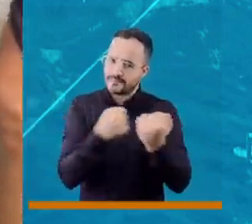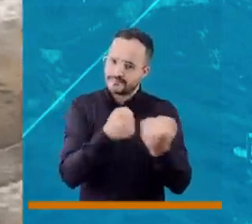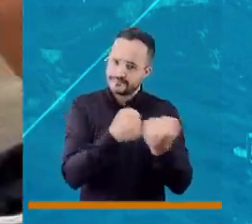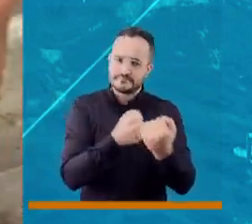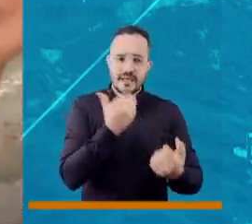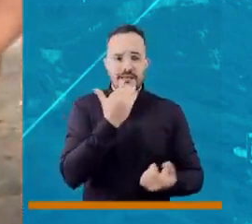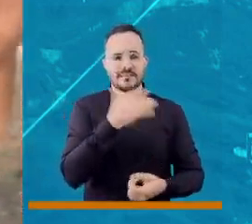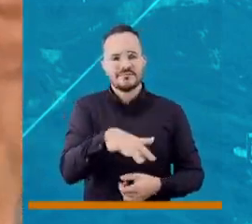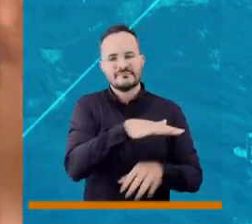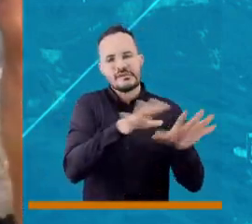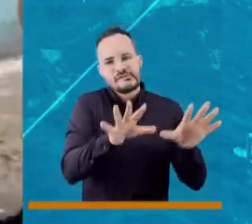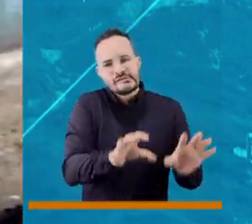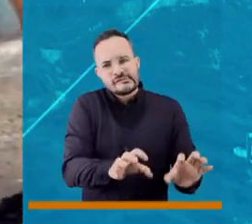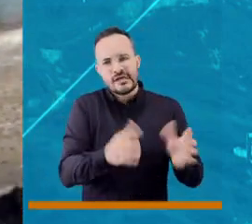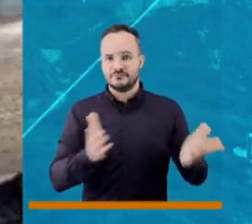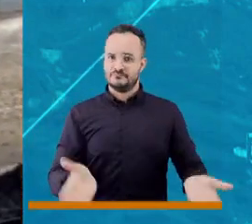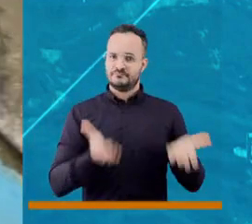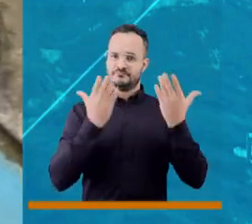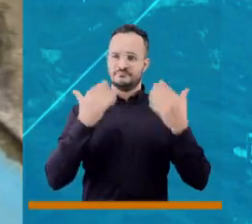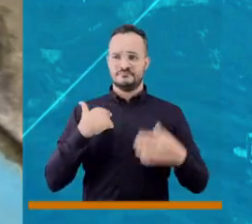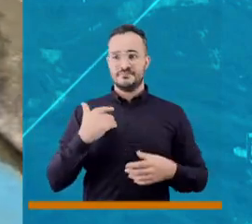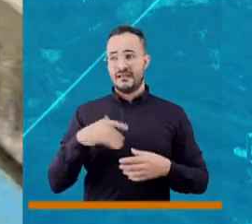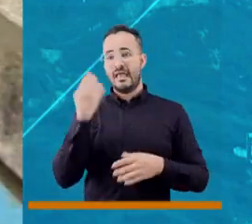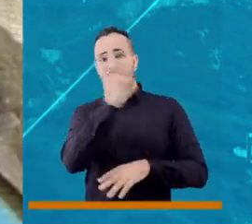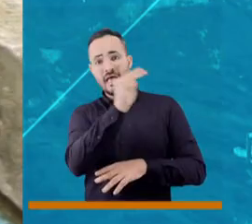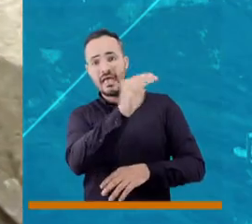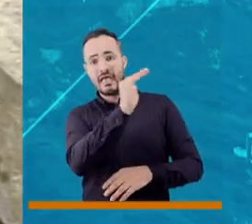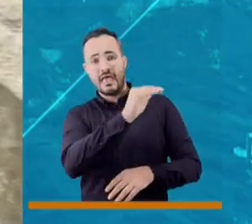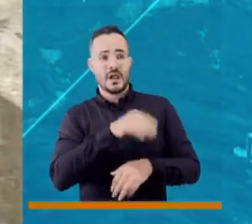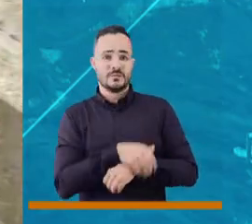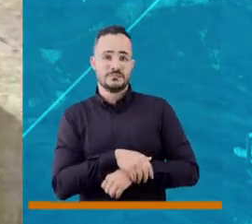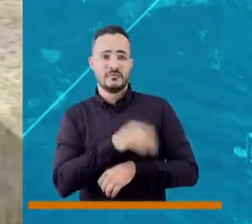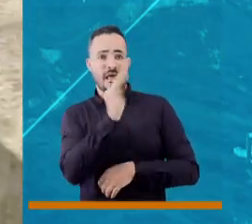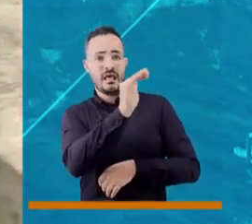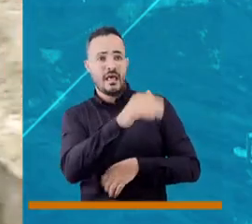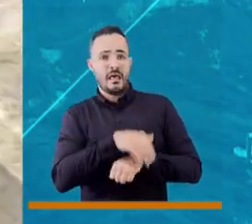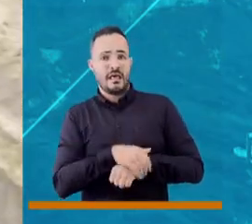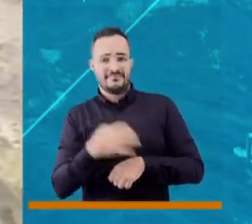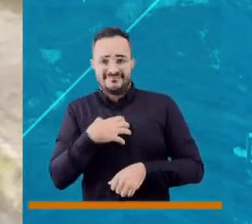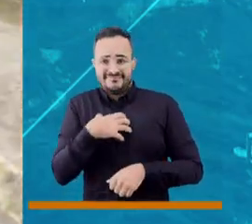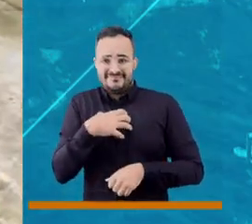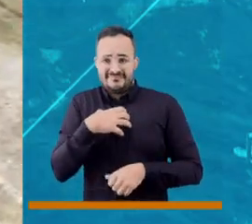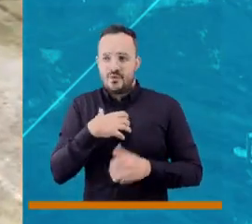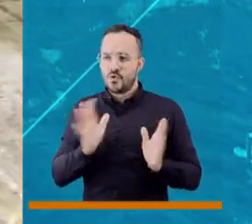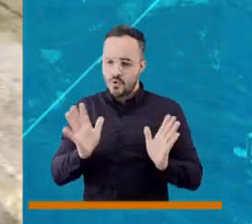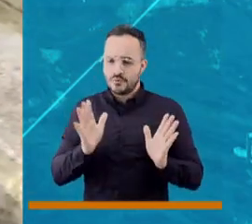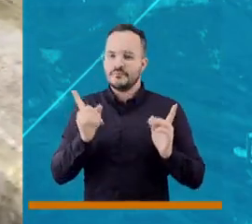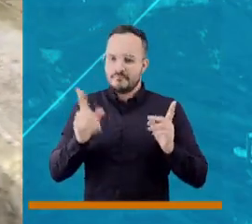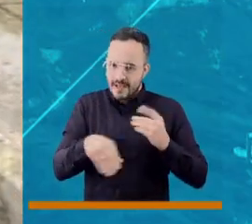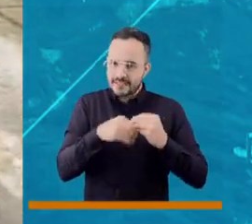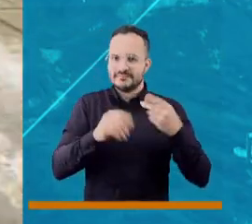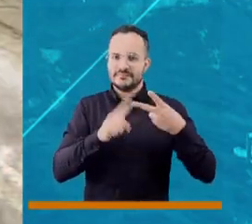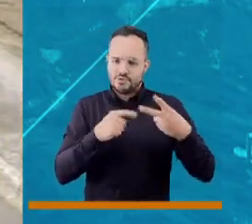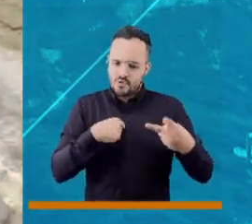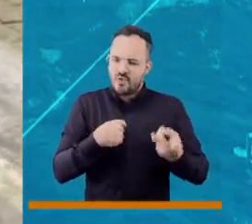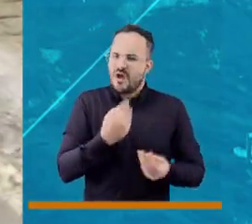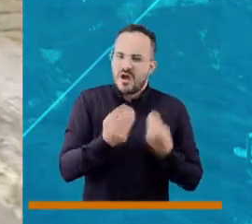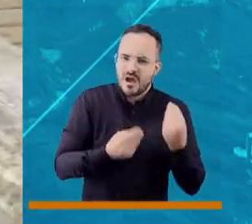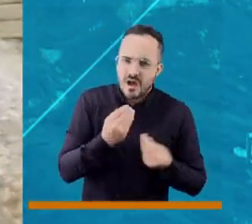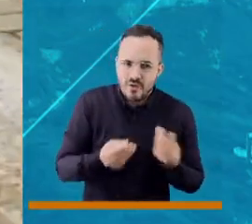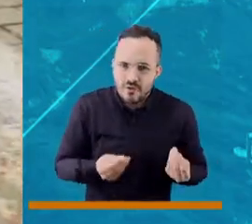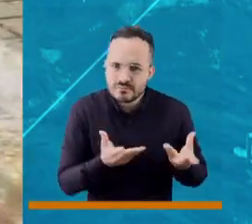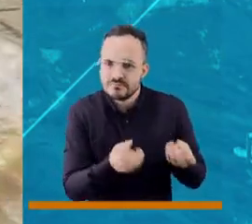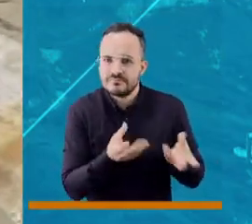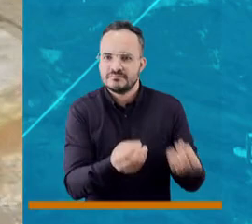recuperar sitios de nuestro distrito. Que no todo sea quejarnos, sino decir, ¿qué puedo hacer yo? e